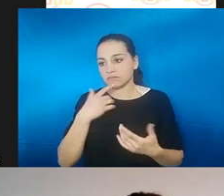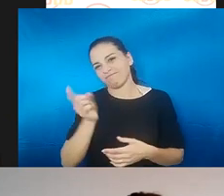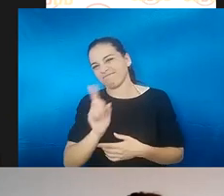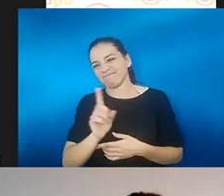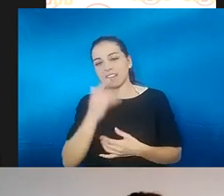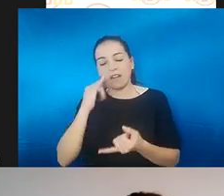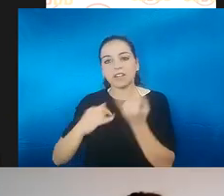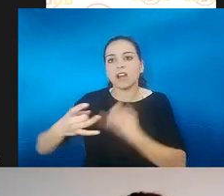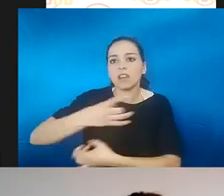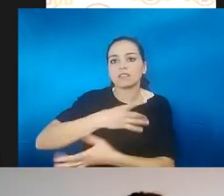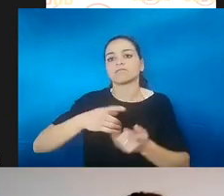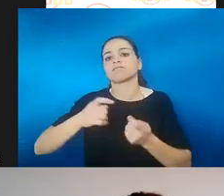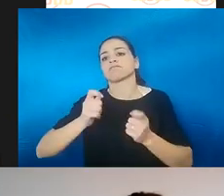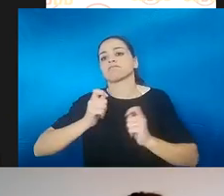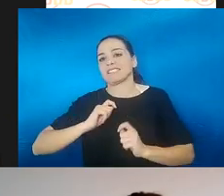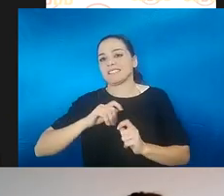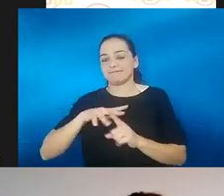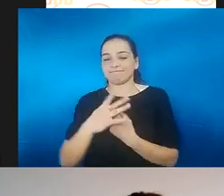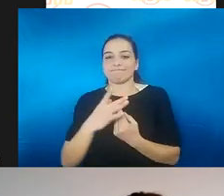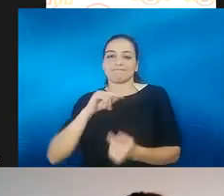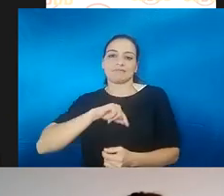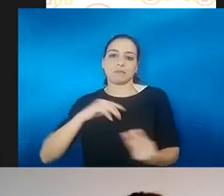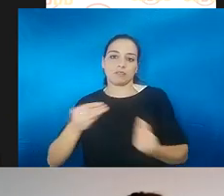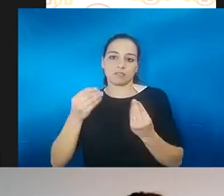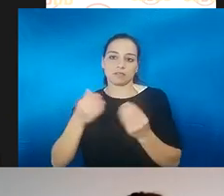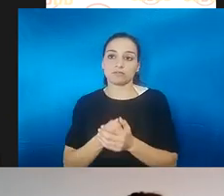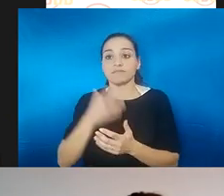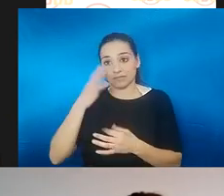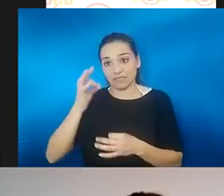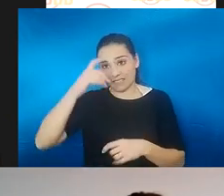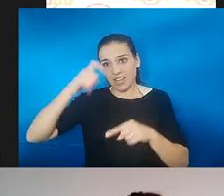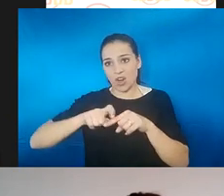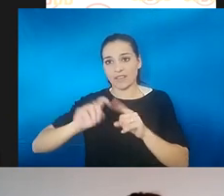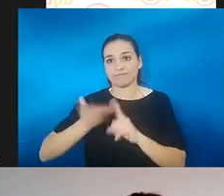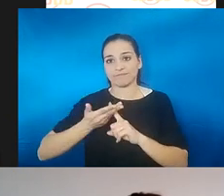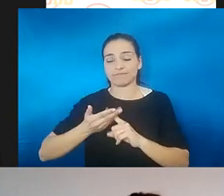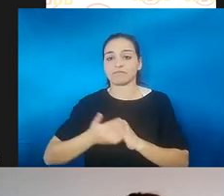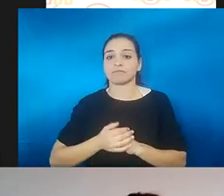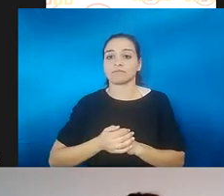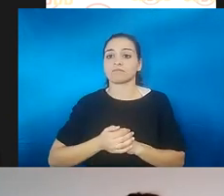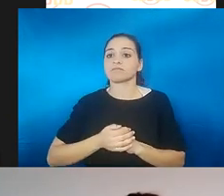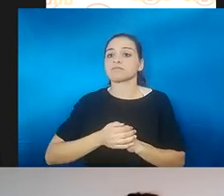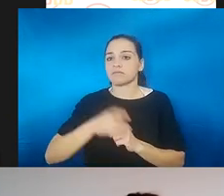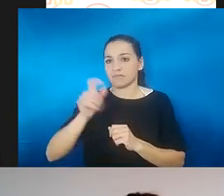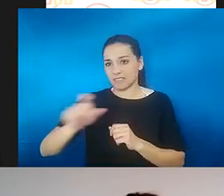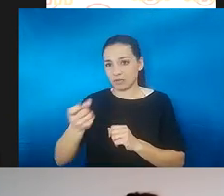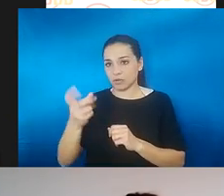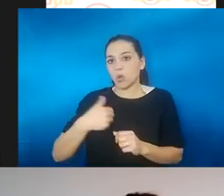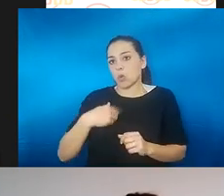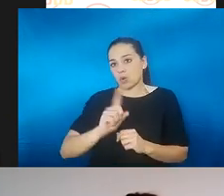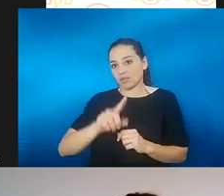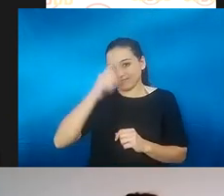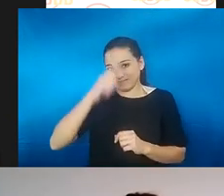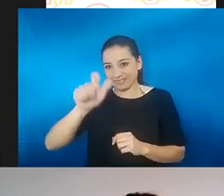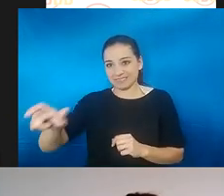Entonces, sí que afecta a nivel psicológico. Y hay gente que, para ellos el olfato, no voy a decir de mí, pero sí que hay gente que para ellos el olfato